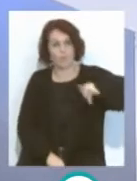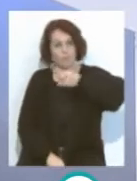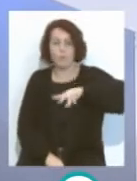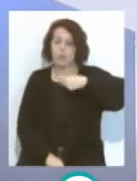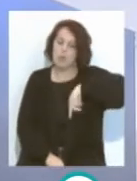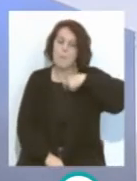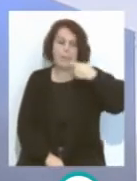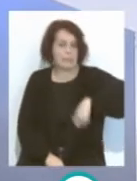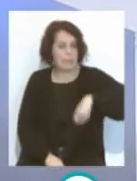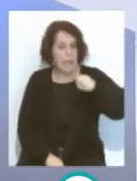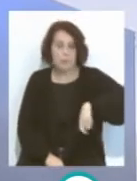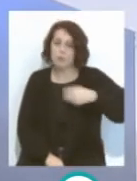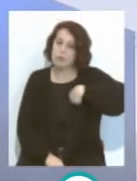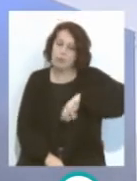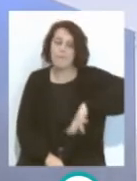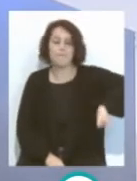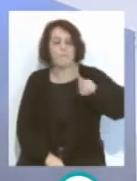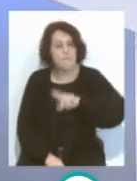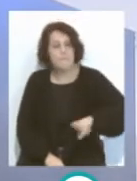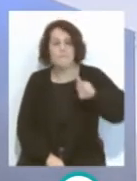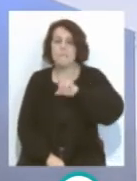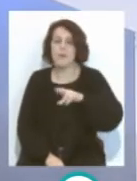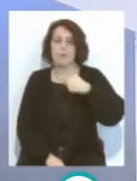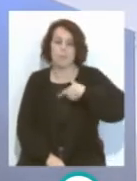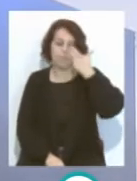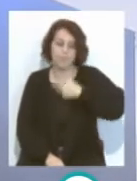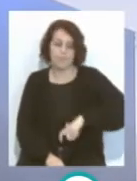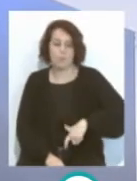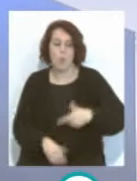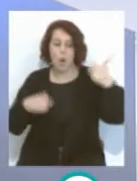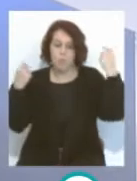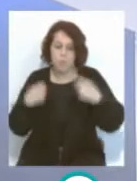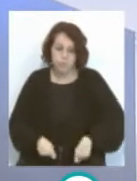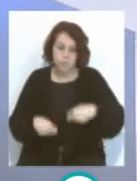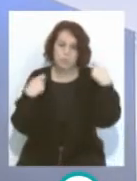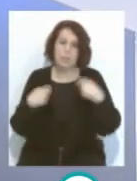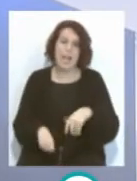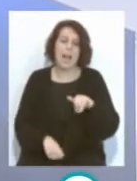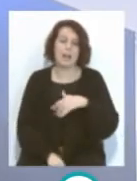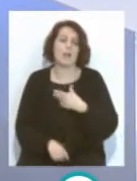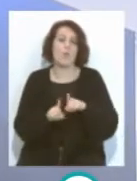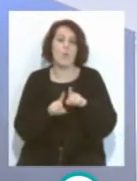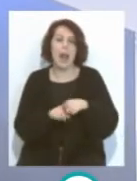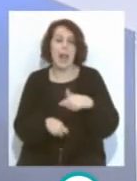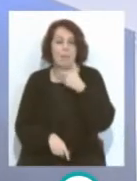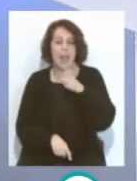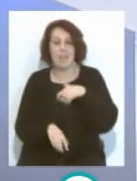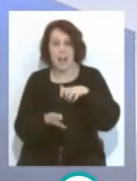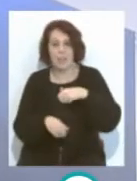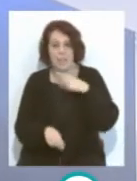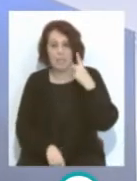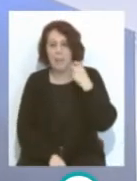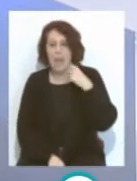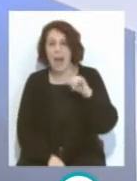somos pesados, somos reiterativos, somos artible, o jartible, como decimos aquí. Y